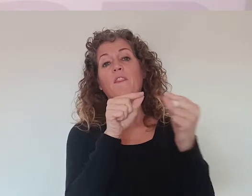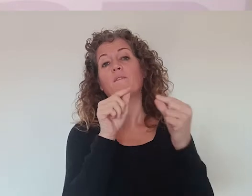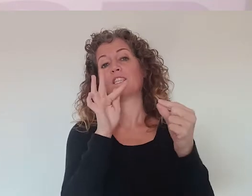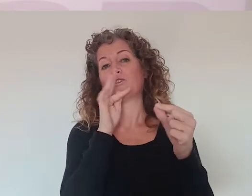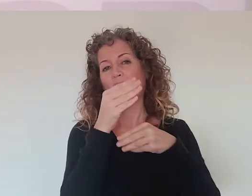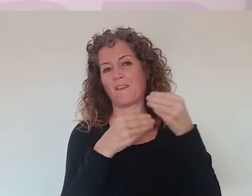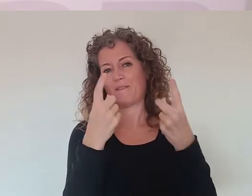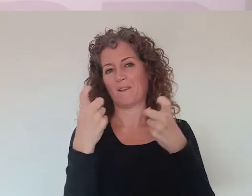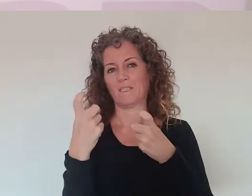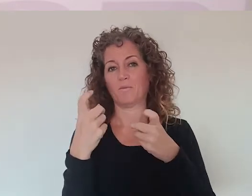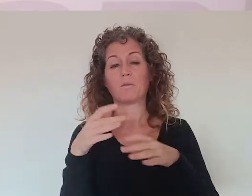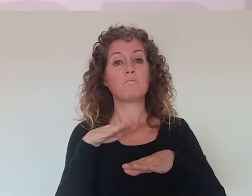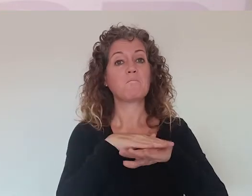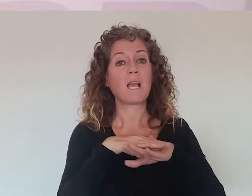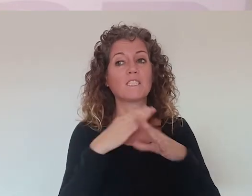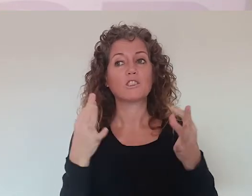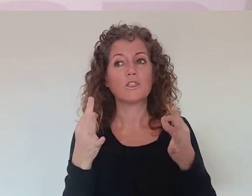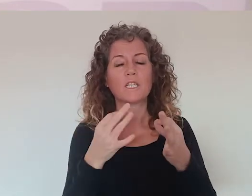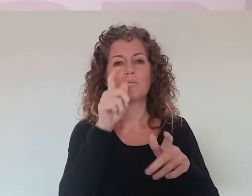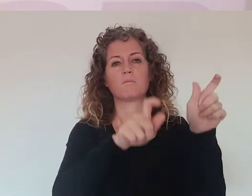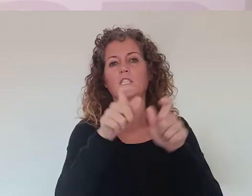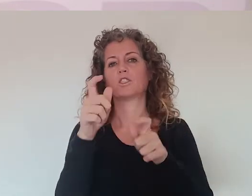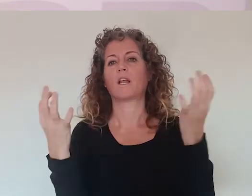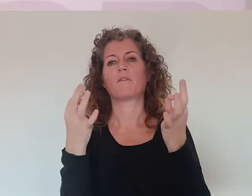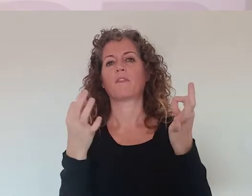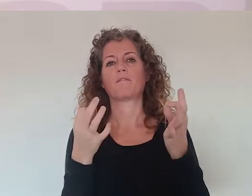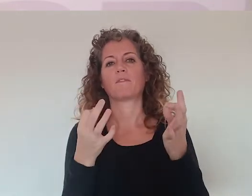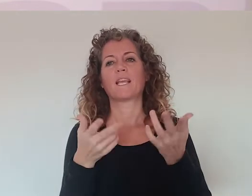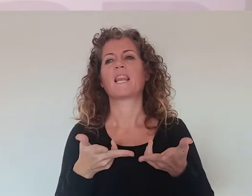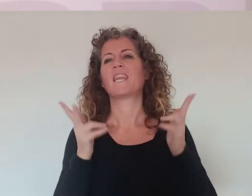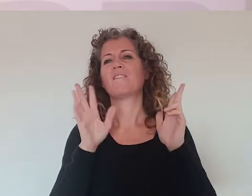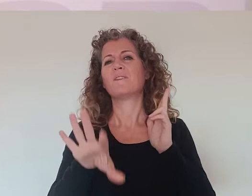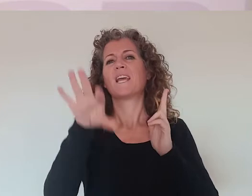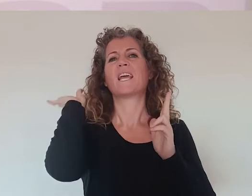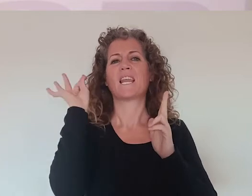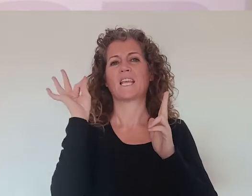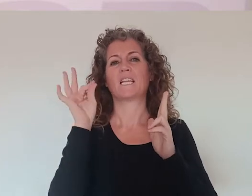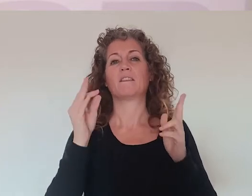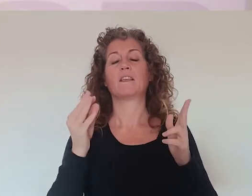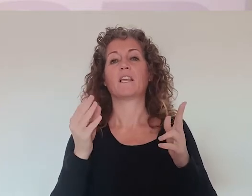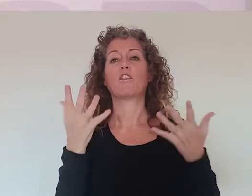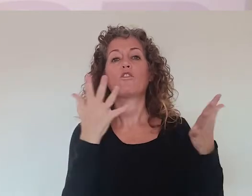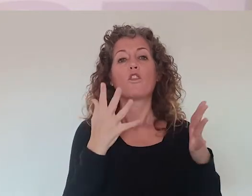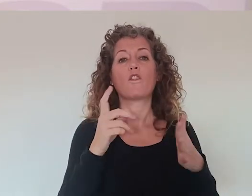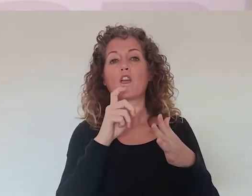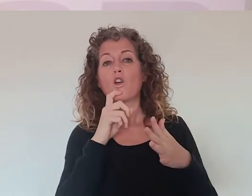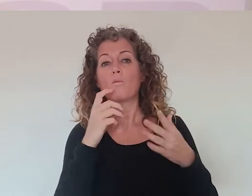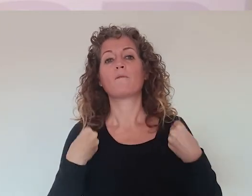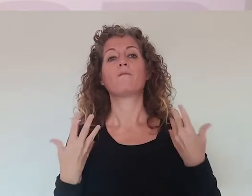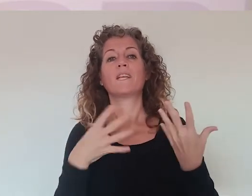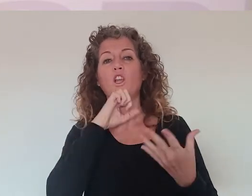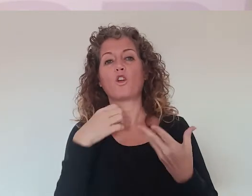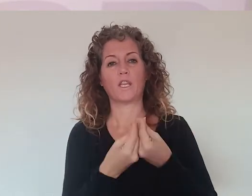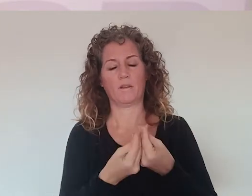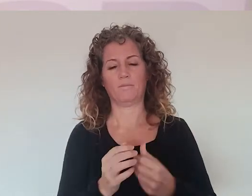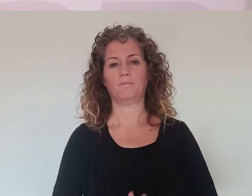que está todo ese debate por hacer. En cualquier caso, es fundamental que las personas puedan decidir libremente dónde, cómo y con quién quieren